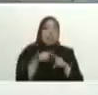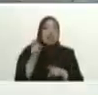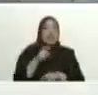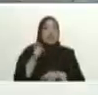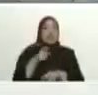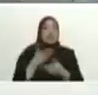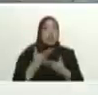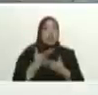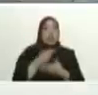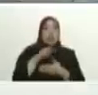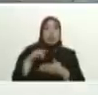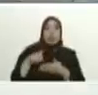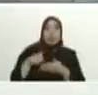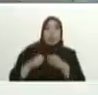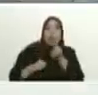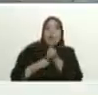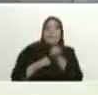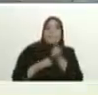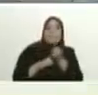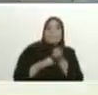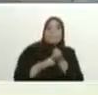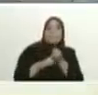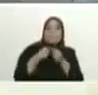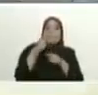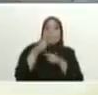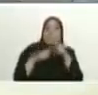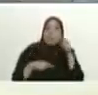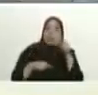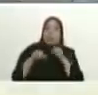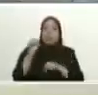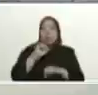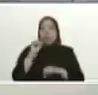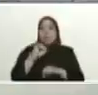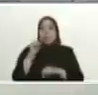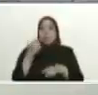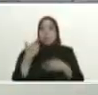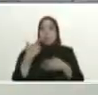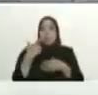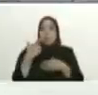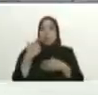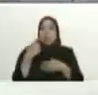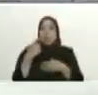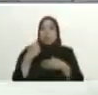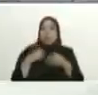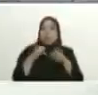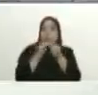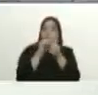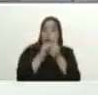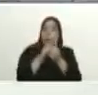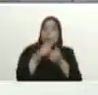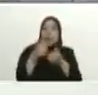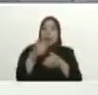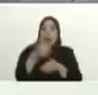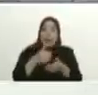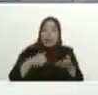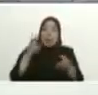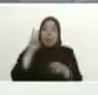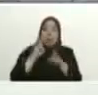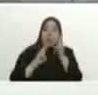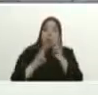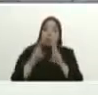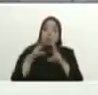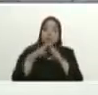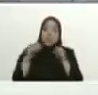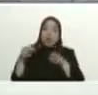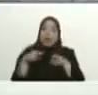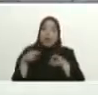comprometemos a aportar por lo menos la mitad de esas maquinarias que está el ministro para apoyarlos en todo el tema del dragado del